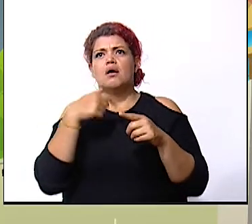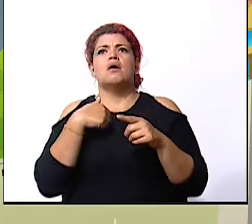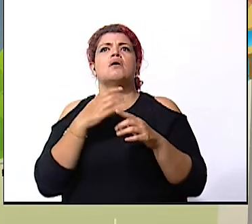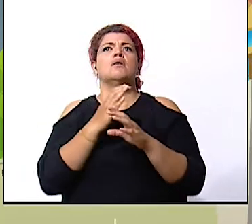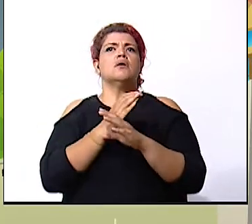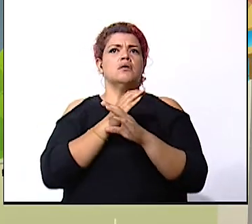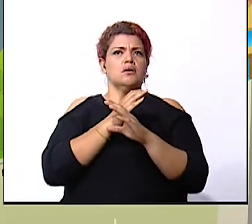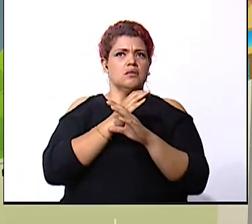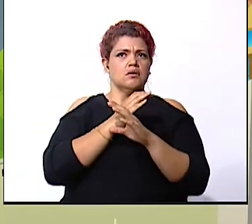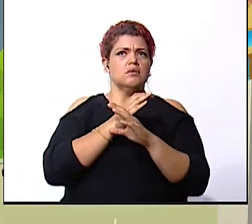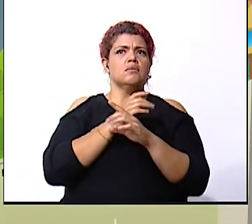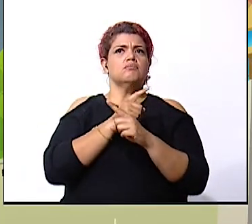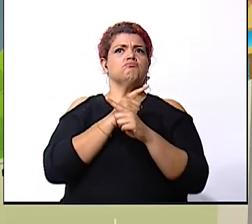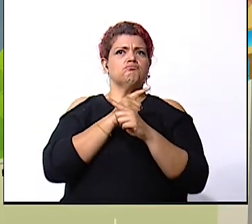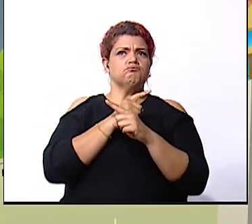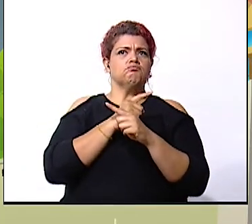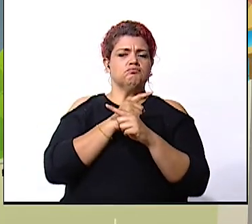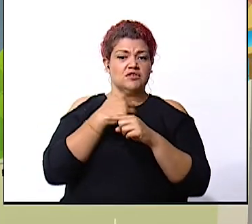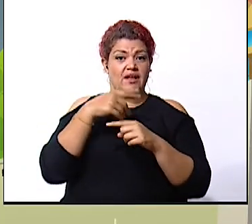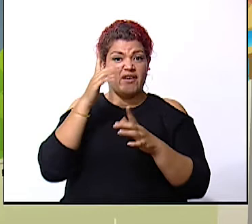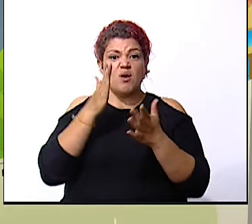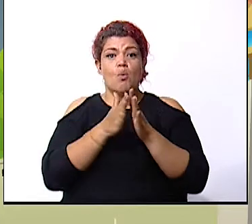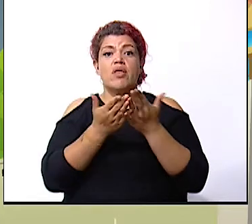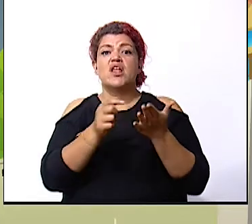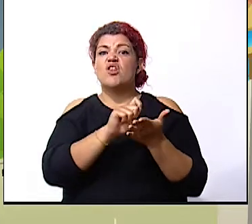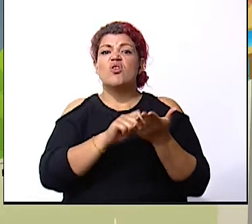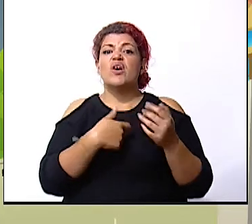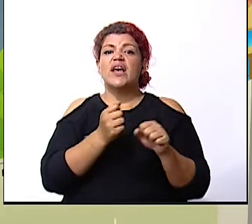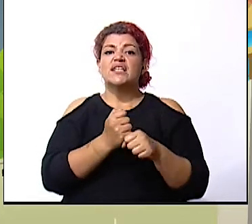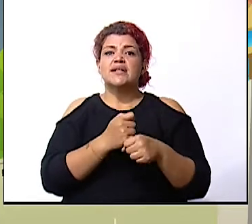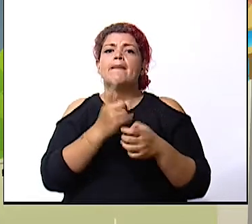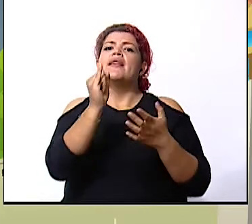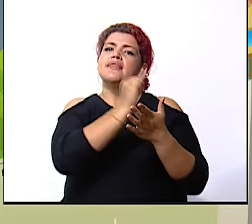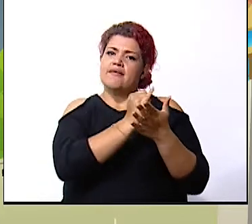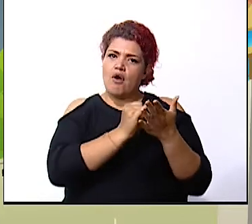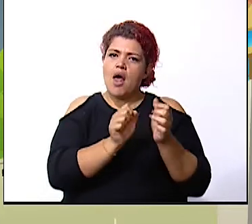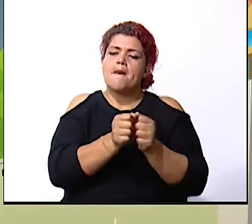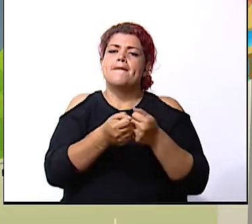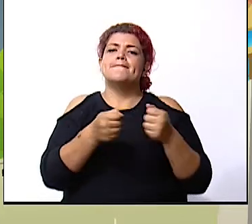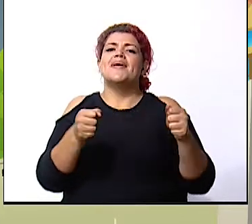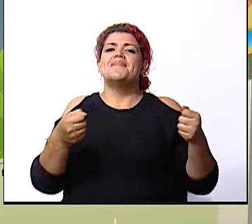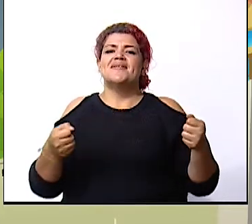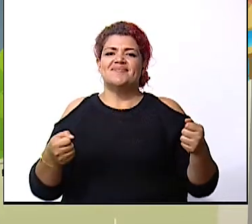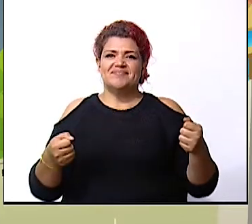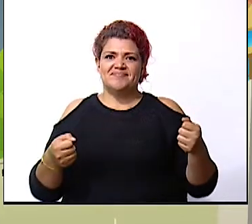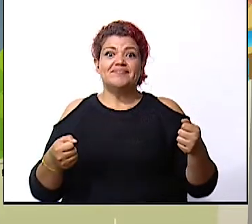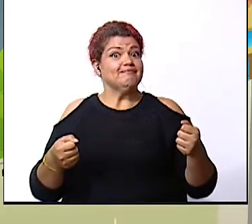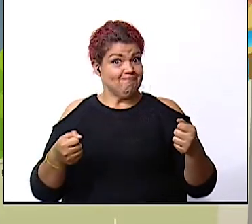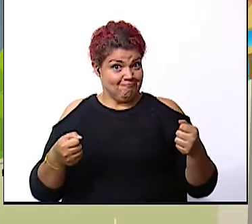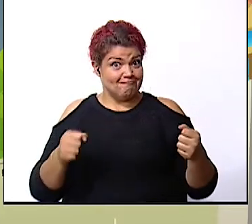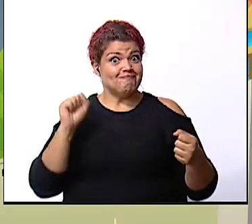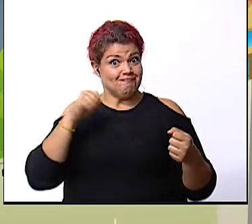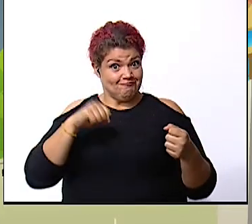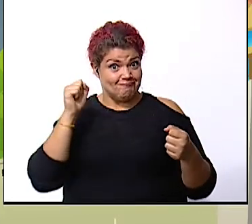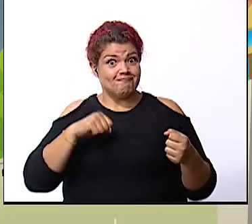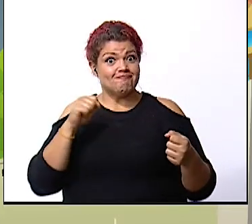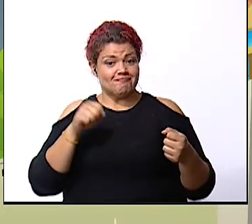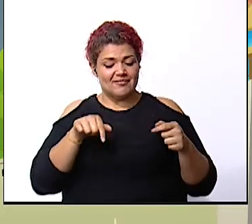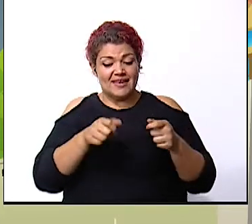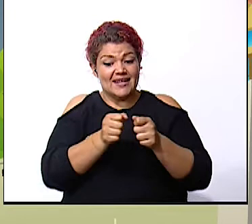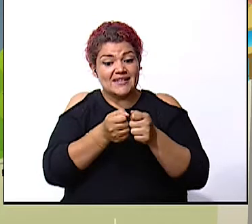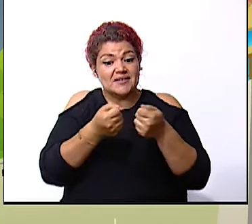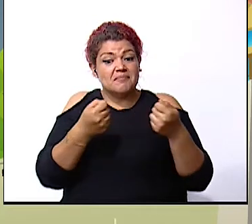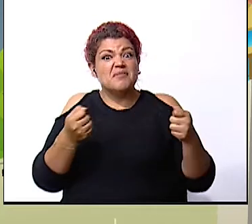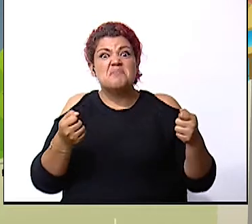qué van a hacer ustedes en el cuadernito hoy vamos a dibujar un mapa así como lo escuchan este mapa